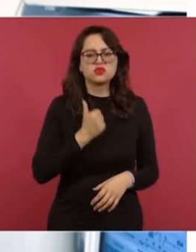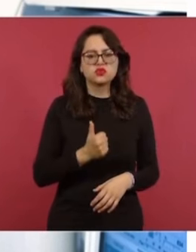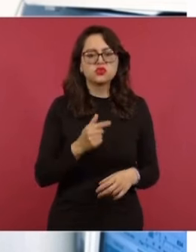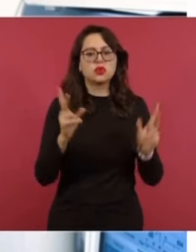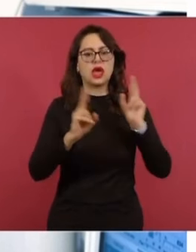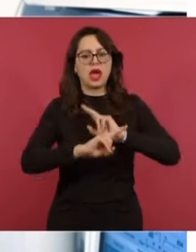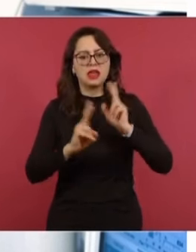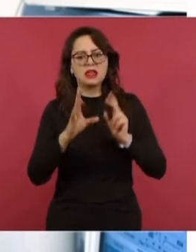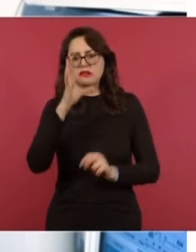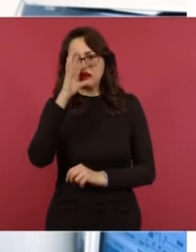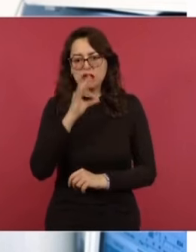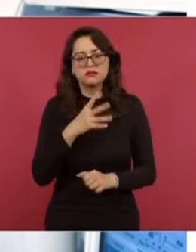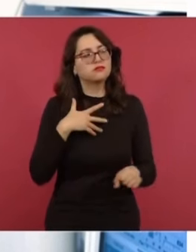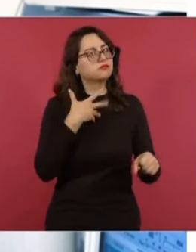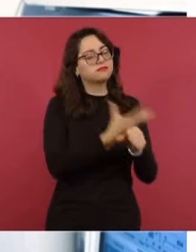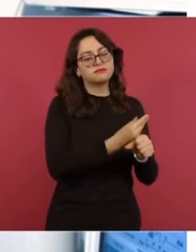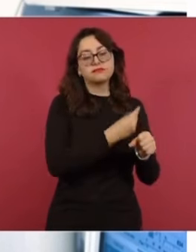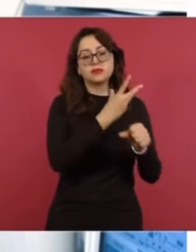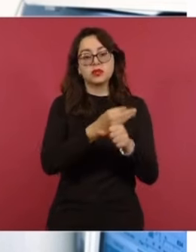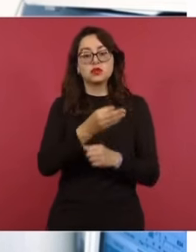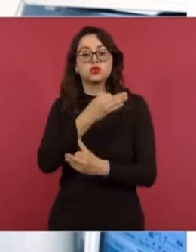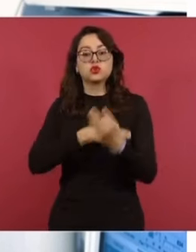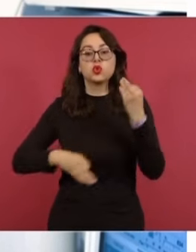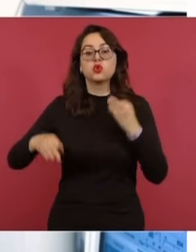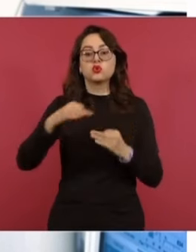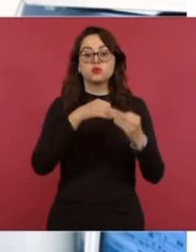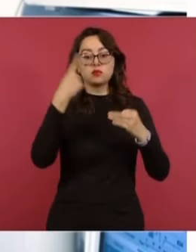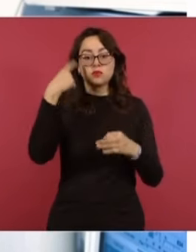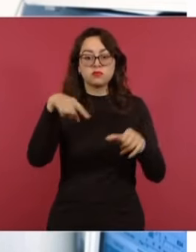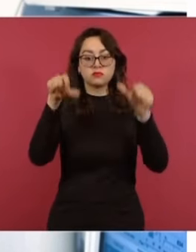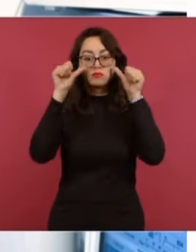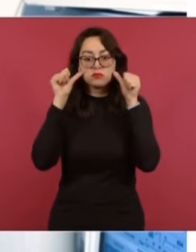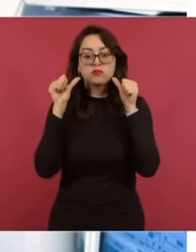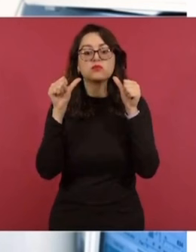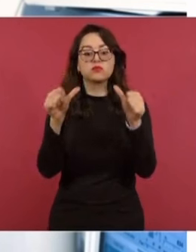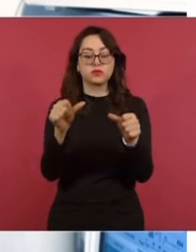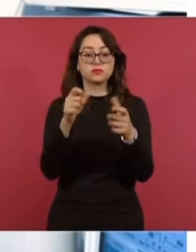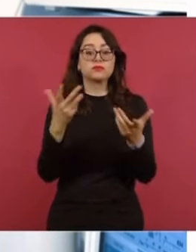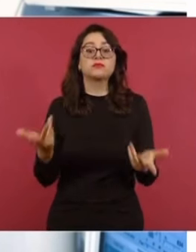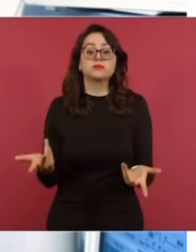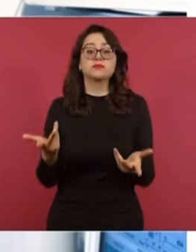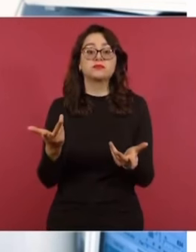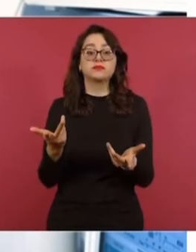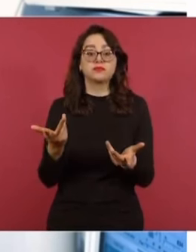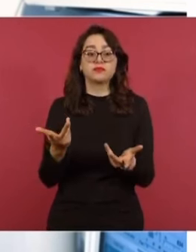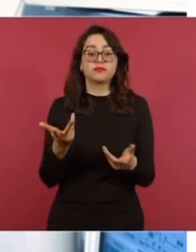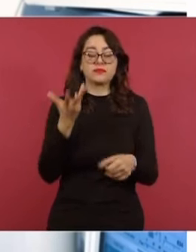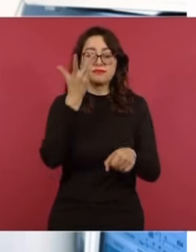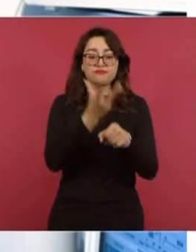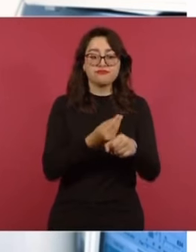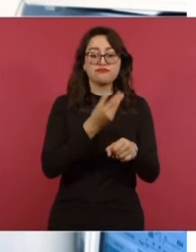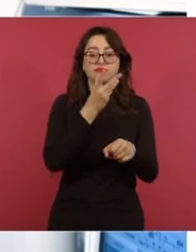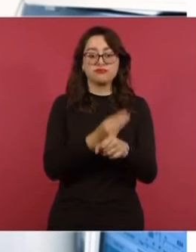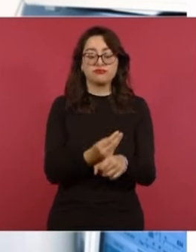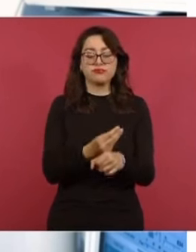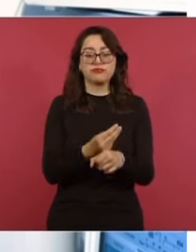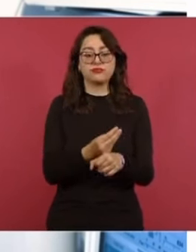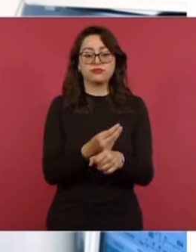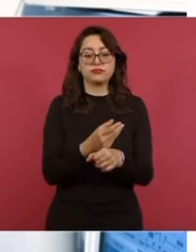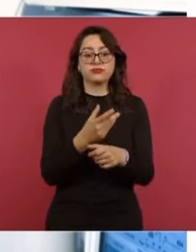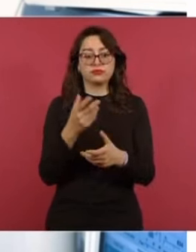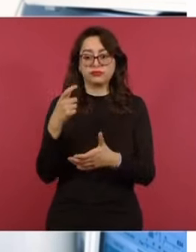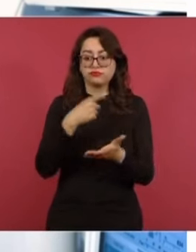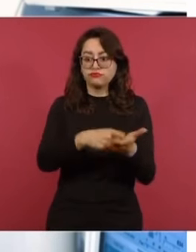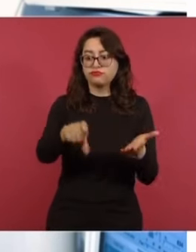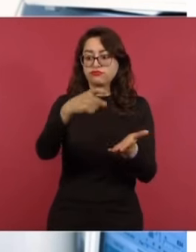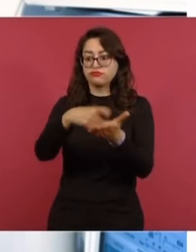ayudar a que la atención sea más segura y de calidad. Esto también significa rehabilitar y dotar de insumos y